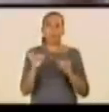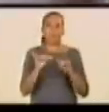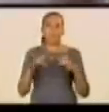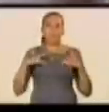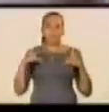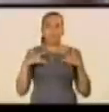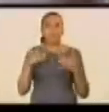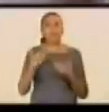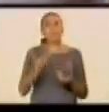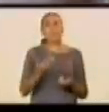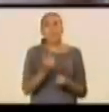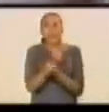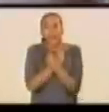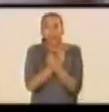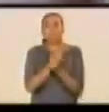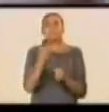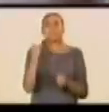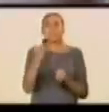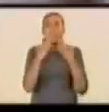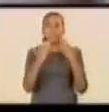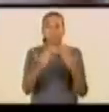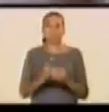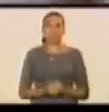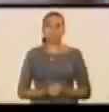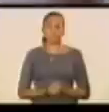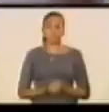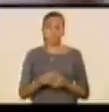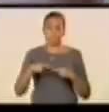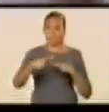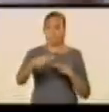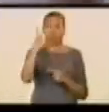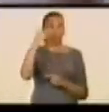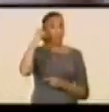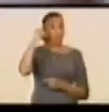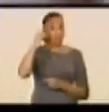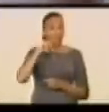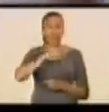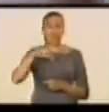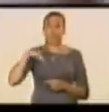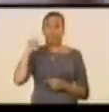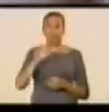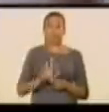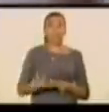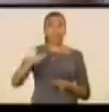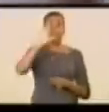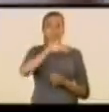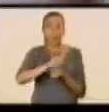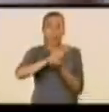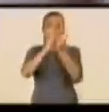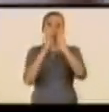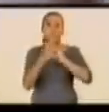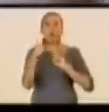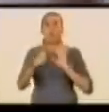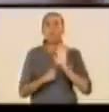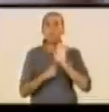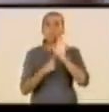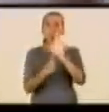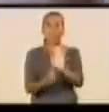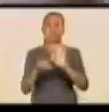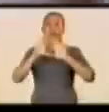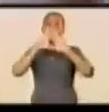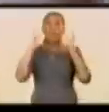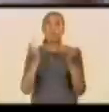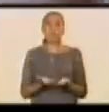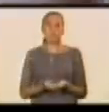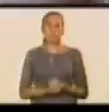de afecto y gratitud. En apenas dos días nuestro país se convertirá en una referencia para el